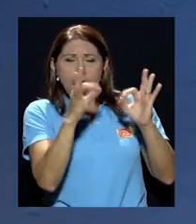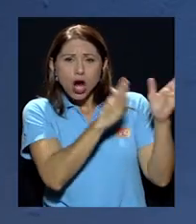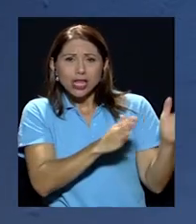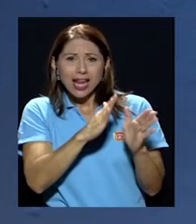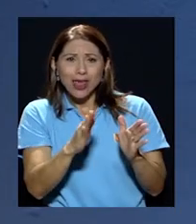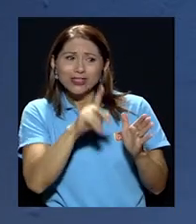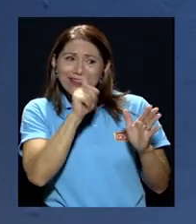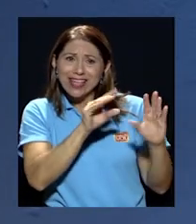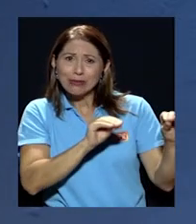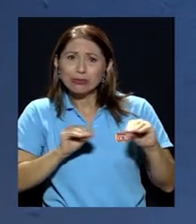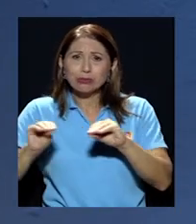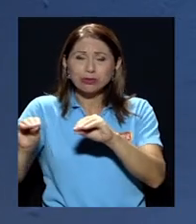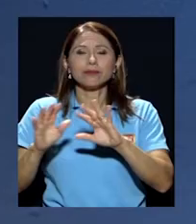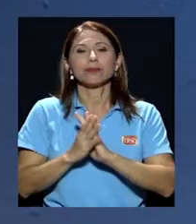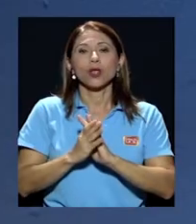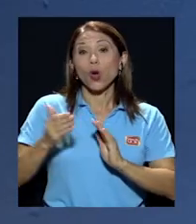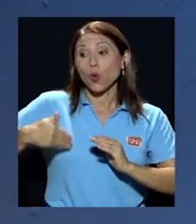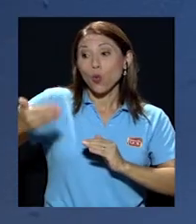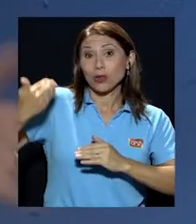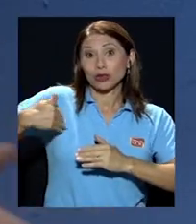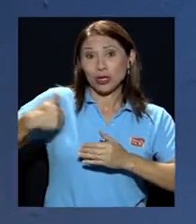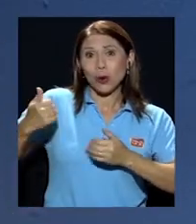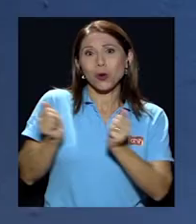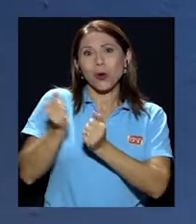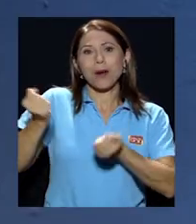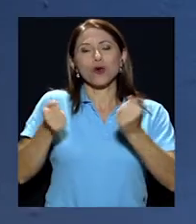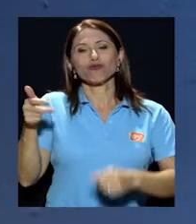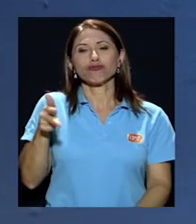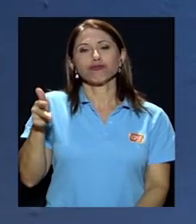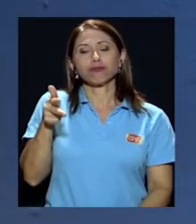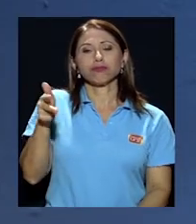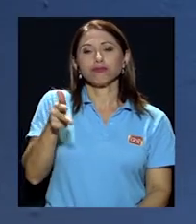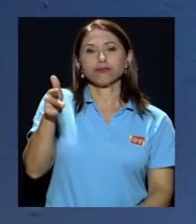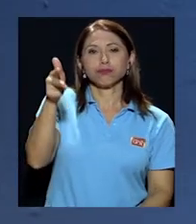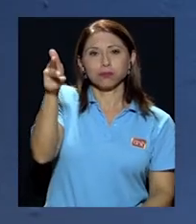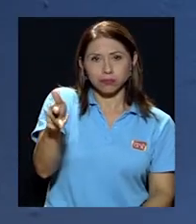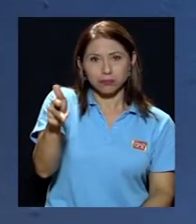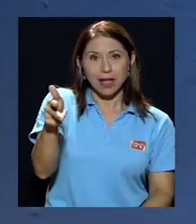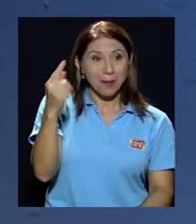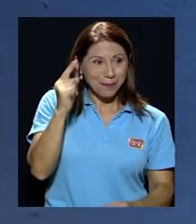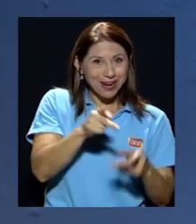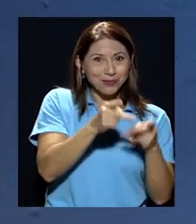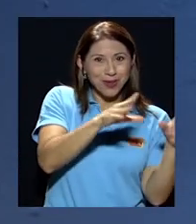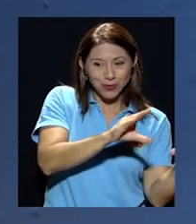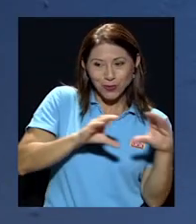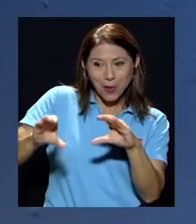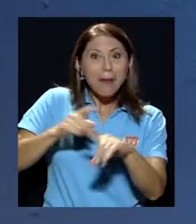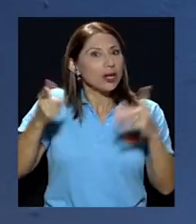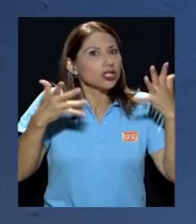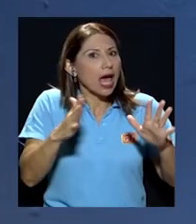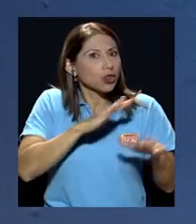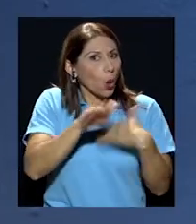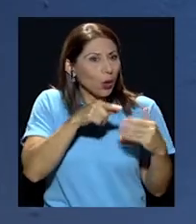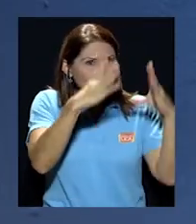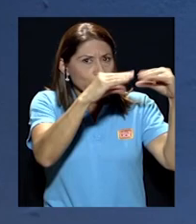llegó el señor con el camión para recoger los periódicos, porque de todas maneras los tenía ya en la computadora, empezó a pesar porque era